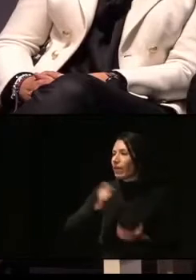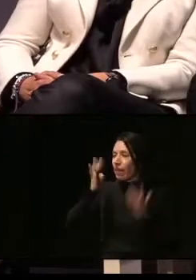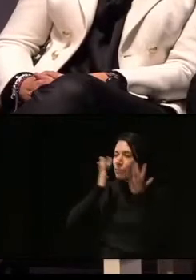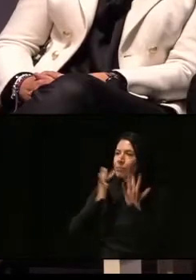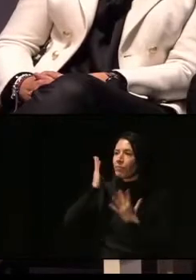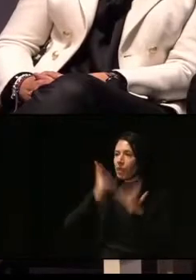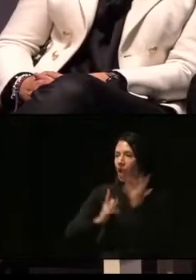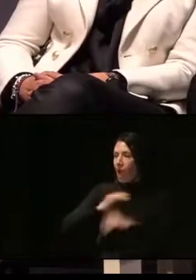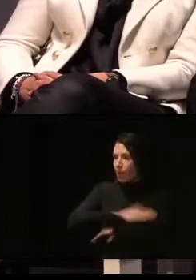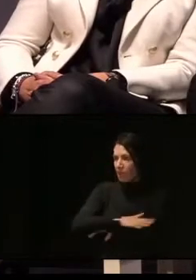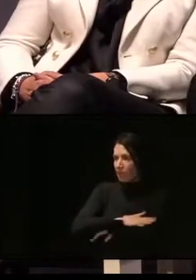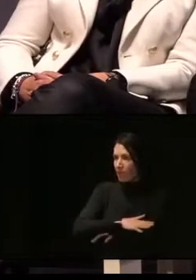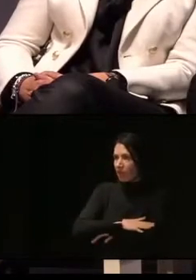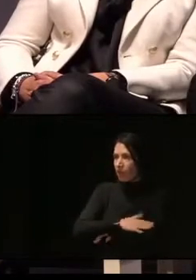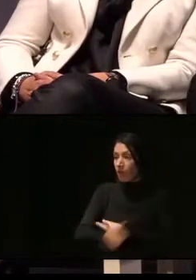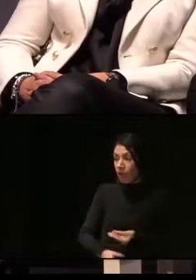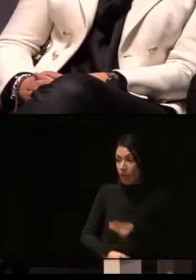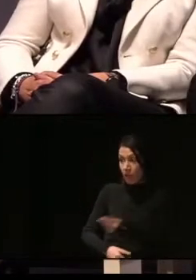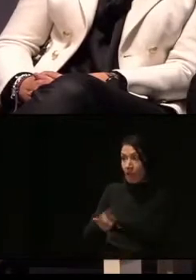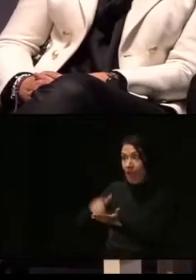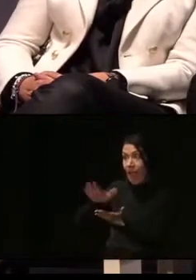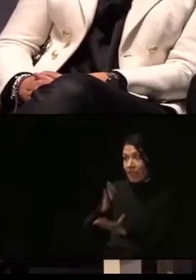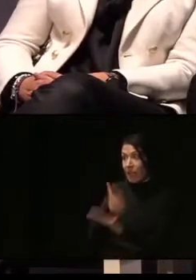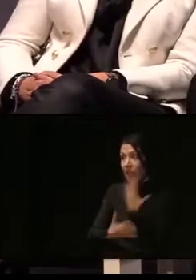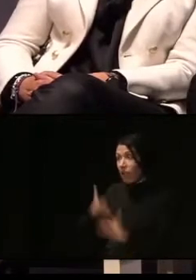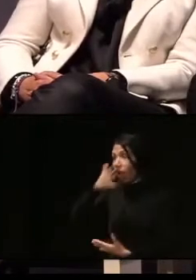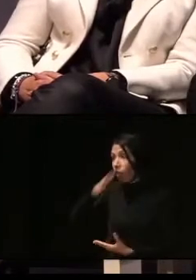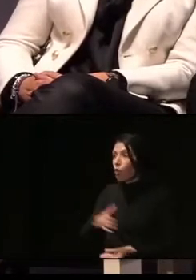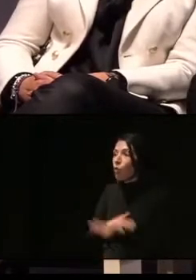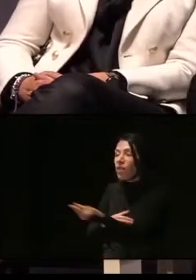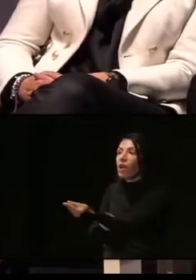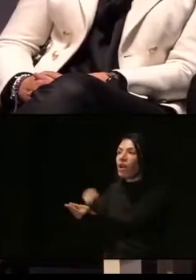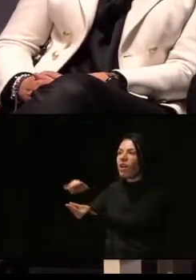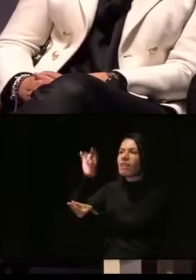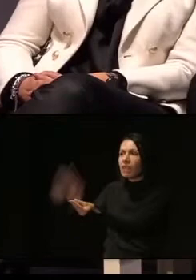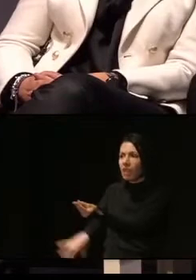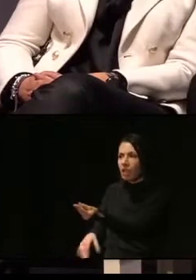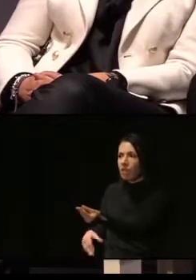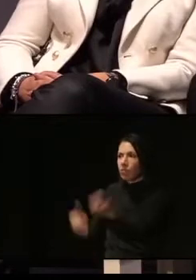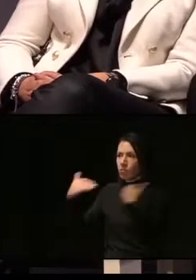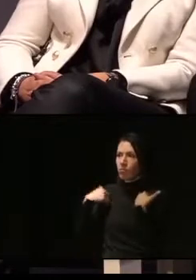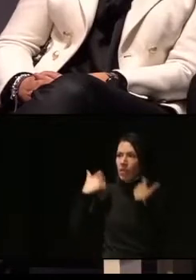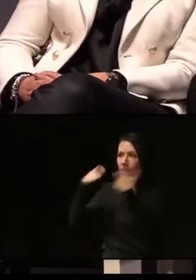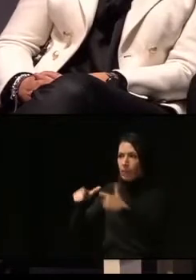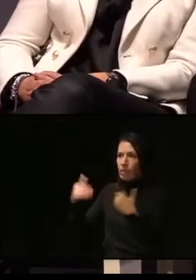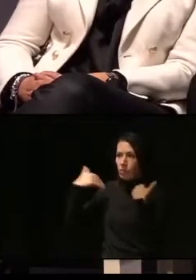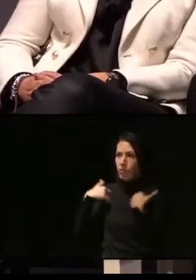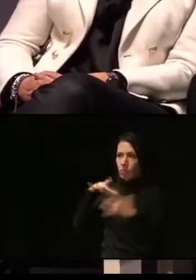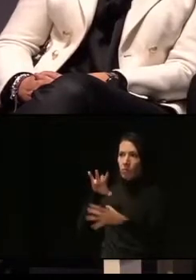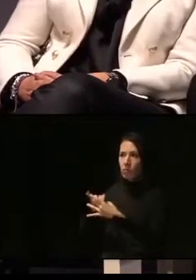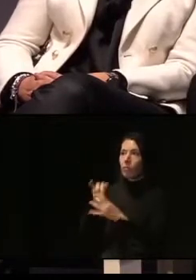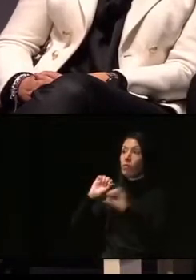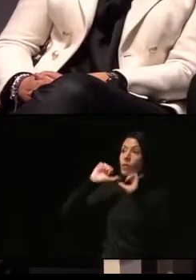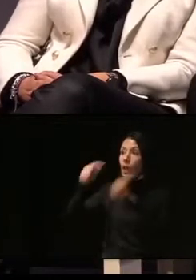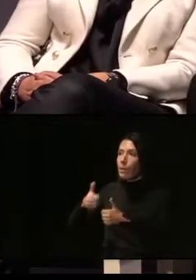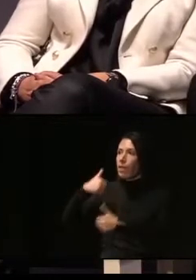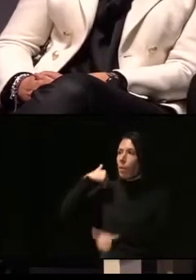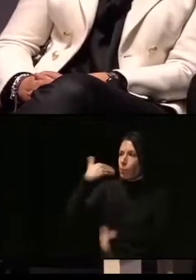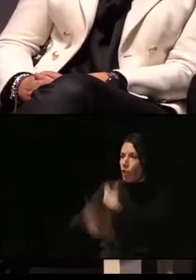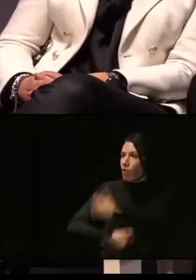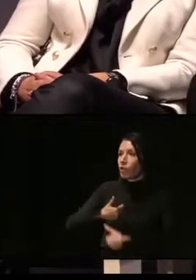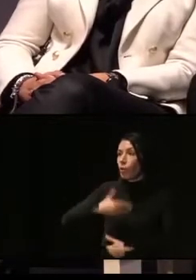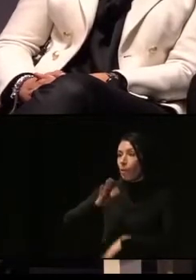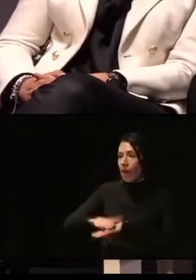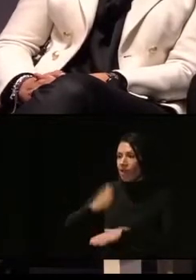¿Dónde va ese acta de denuncia? Va al departamento competente en la materia para iniciar un procedimiento